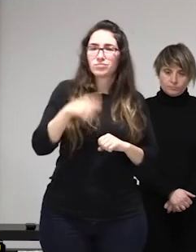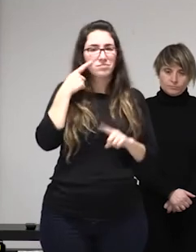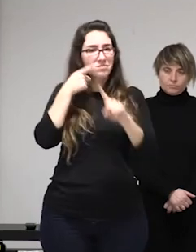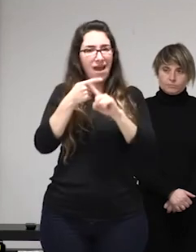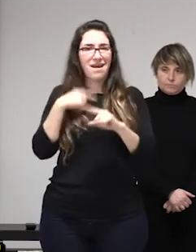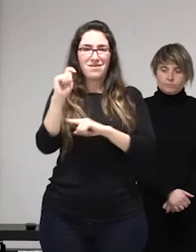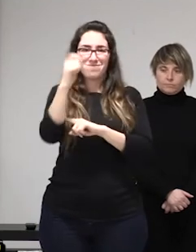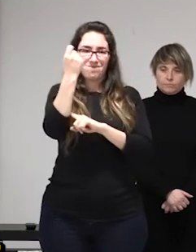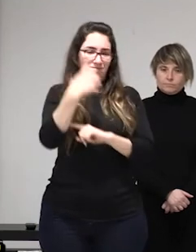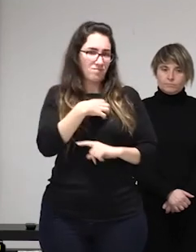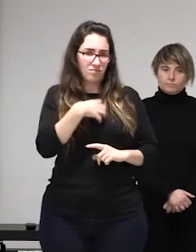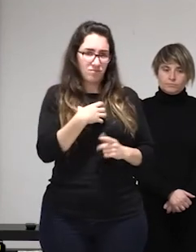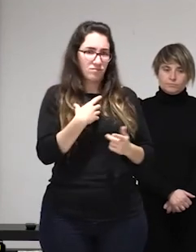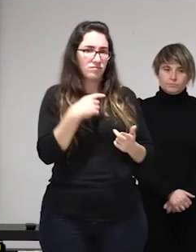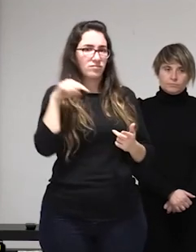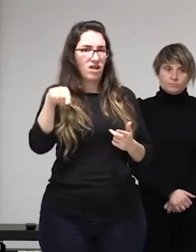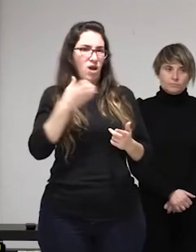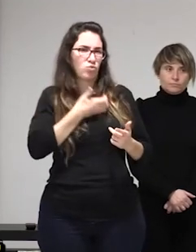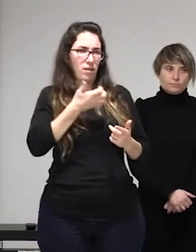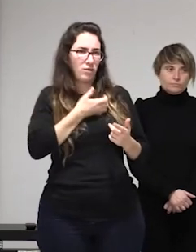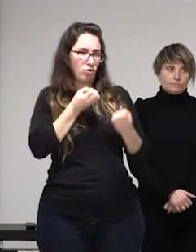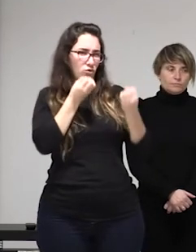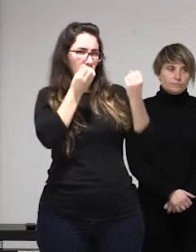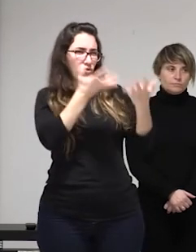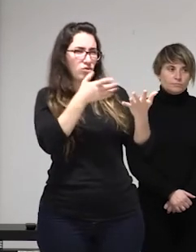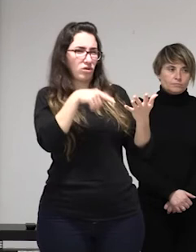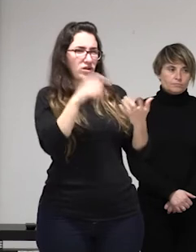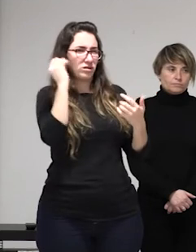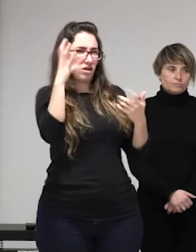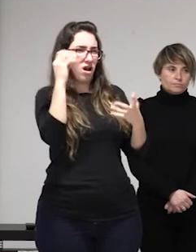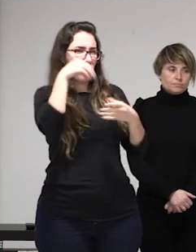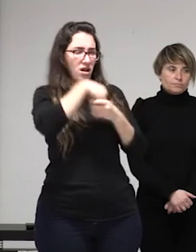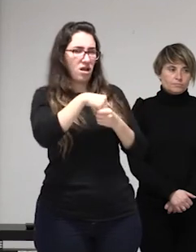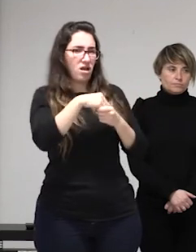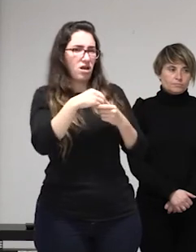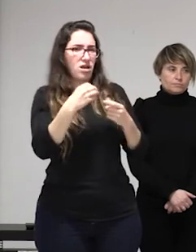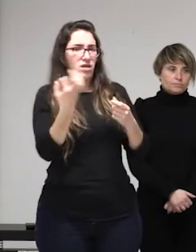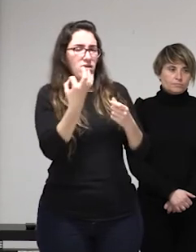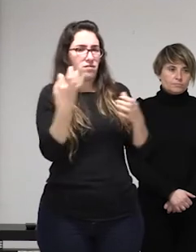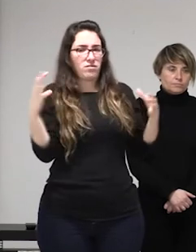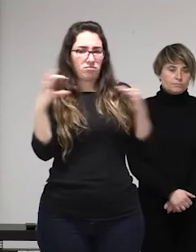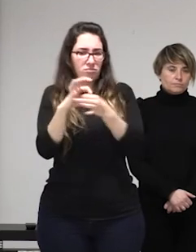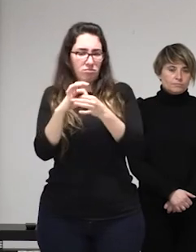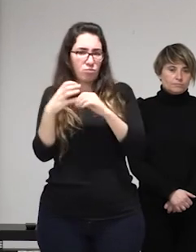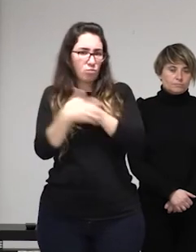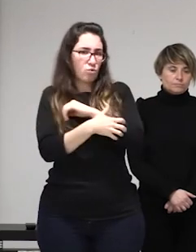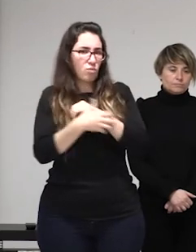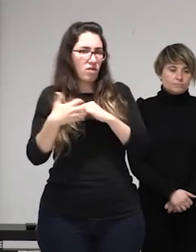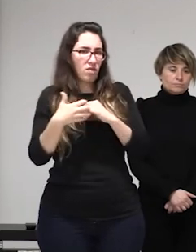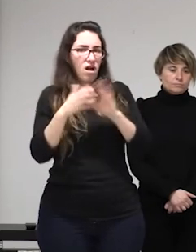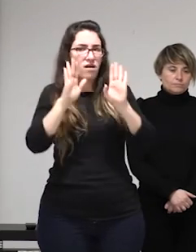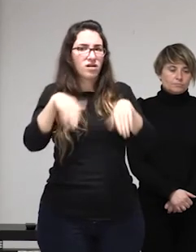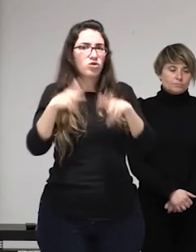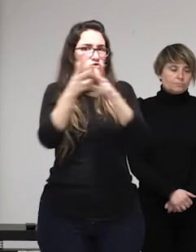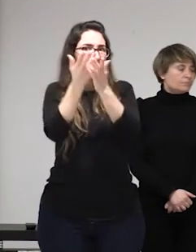tambien hay un mensaje para un par de mensajes en este caso para la propia escuela que si que me gustaría leer porque se hace una propuesta para